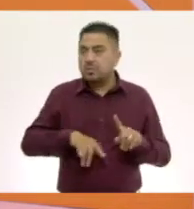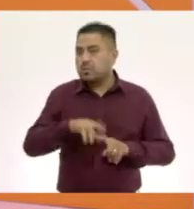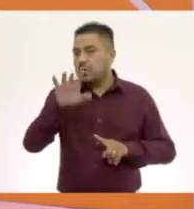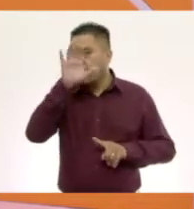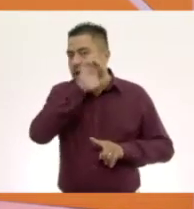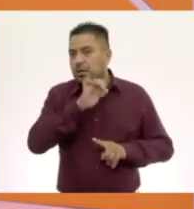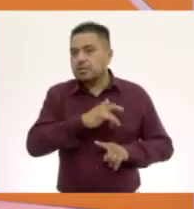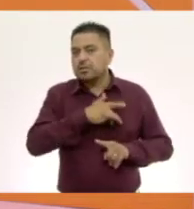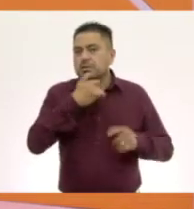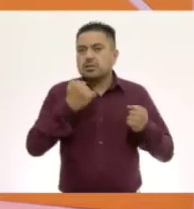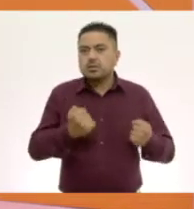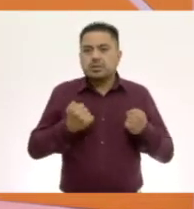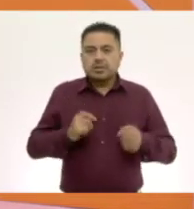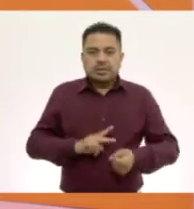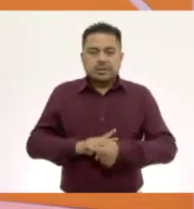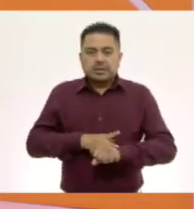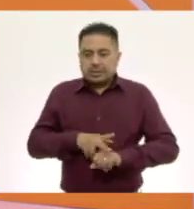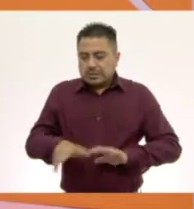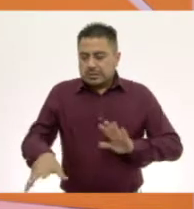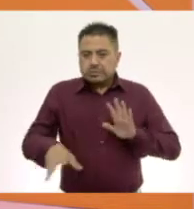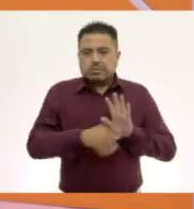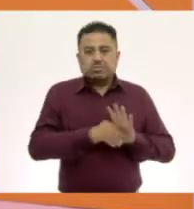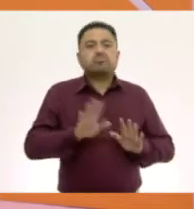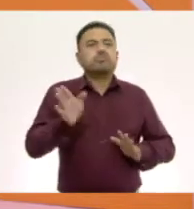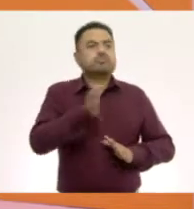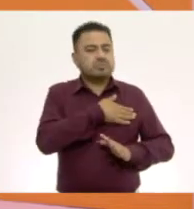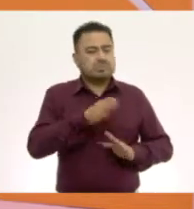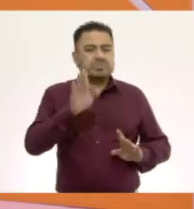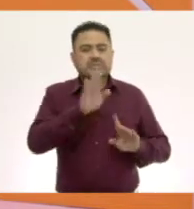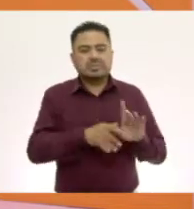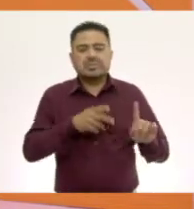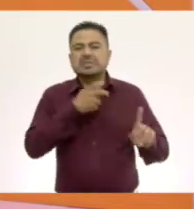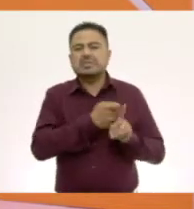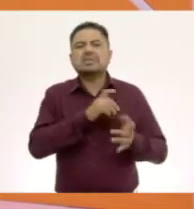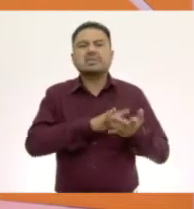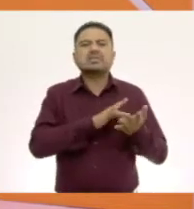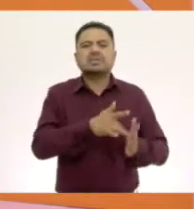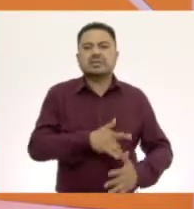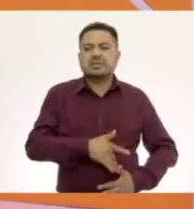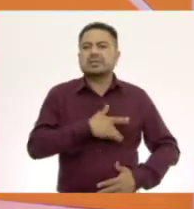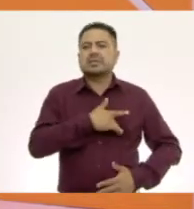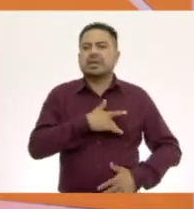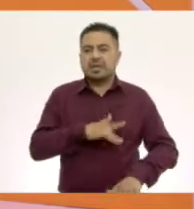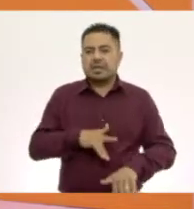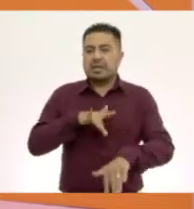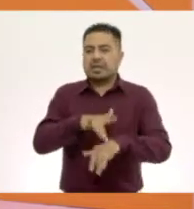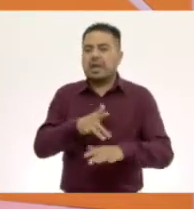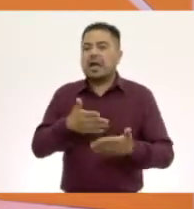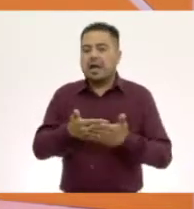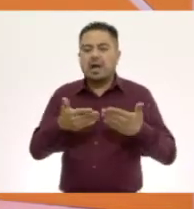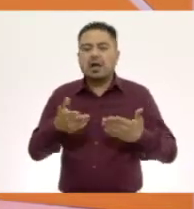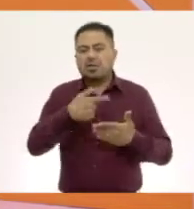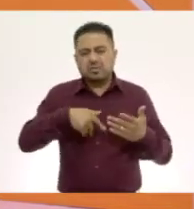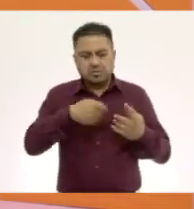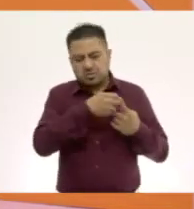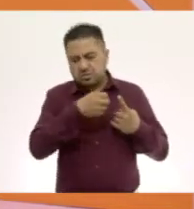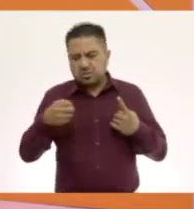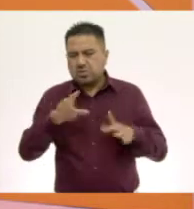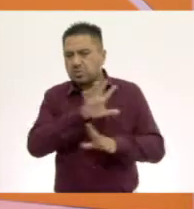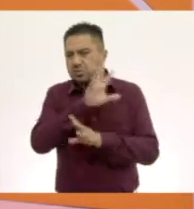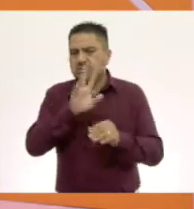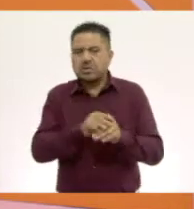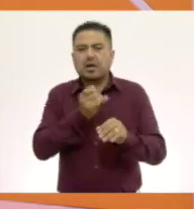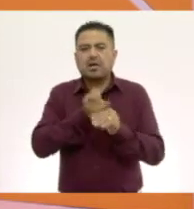la sientes en tu piel? Bueno, pues eso fue gracias al sentido del tacto. Vamos a organizar toda esta